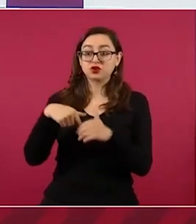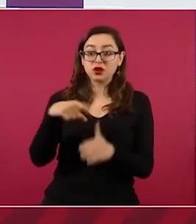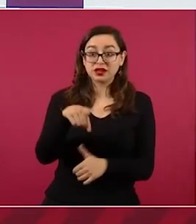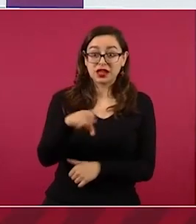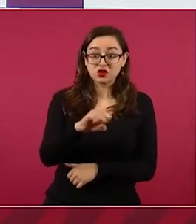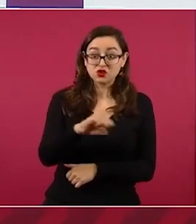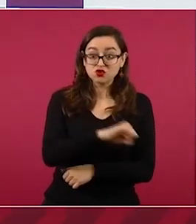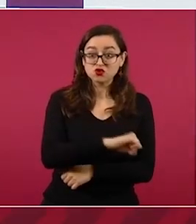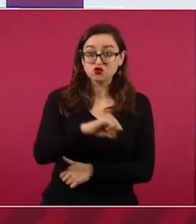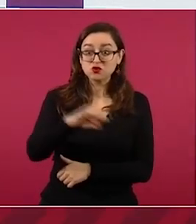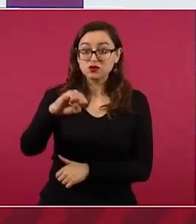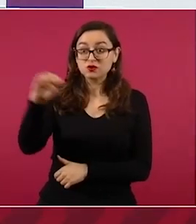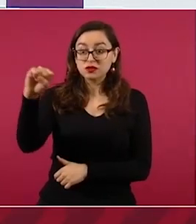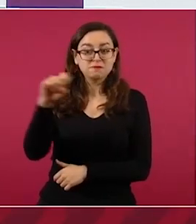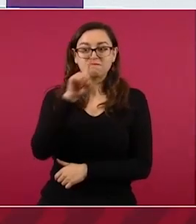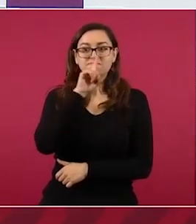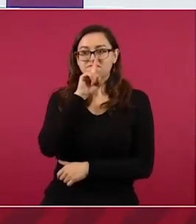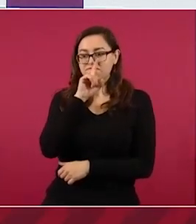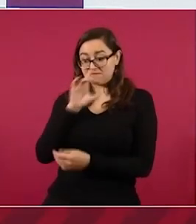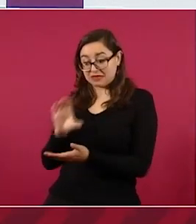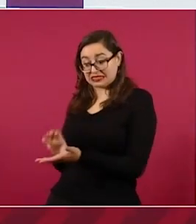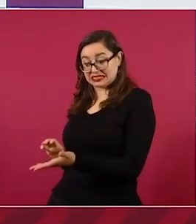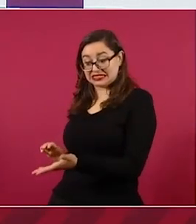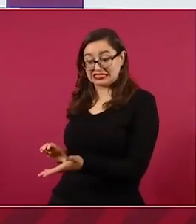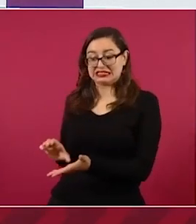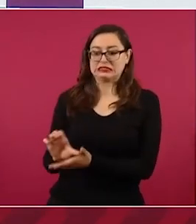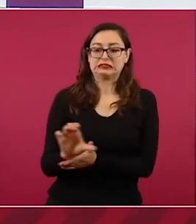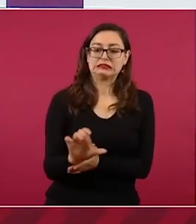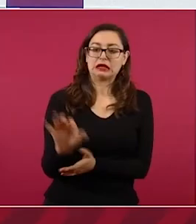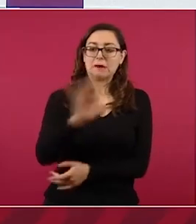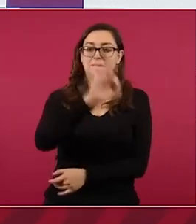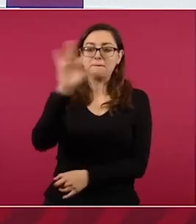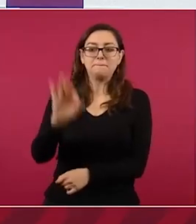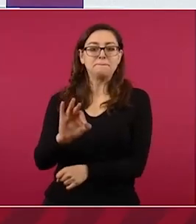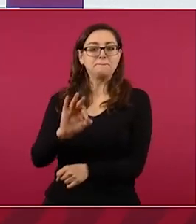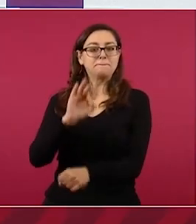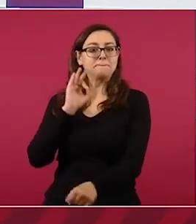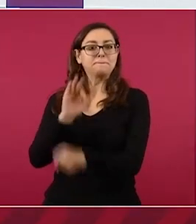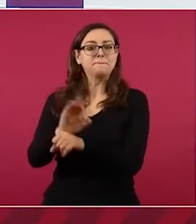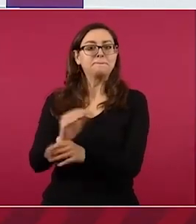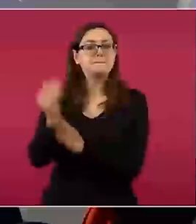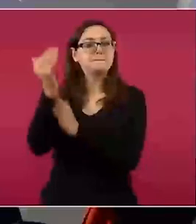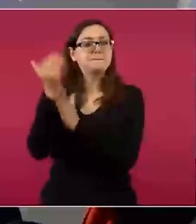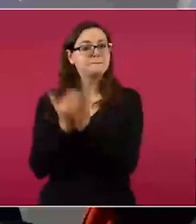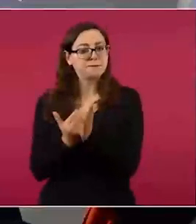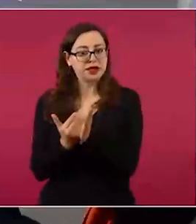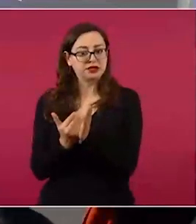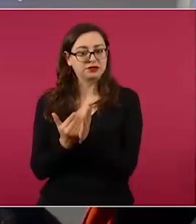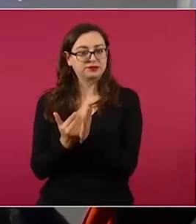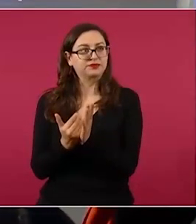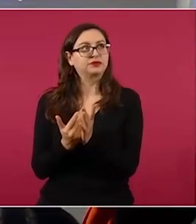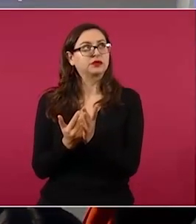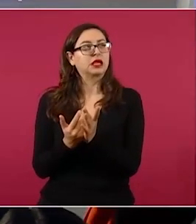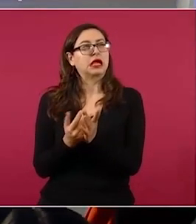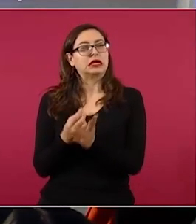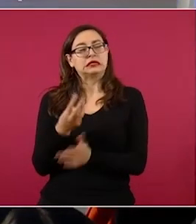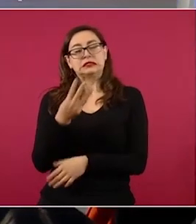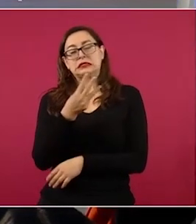del orden de 350